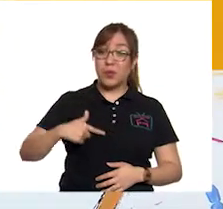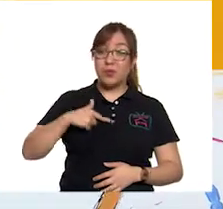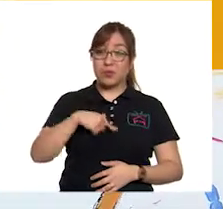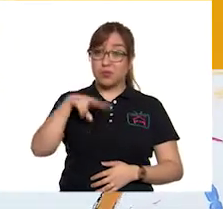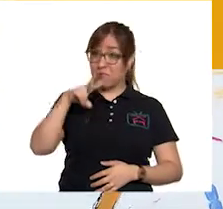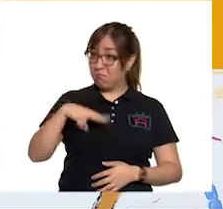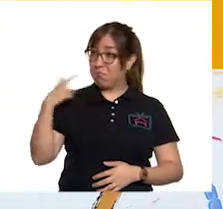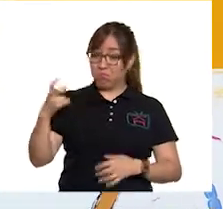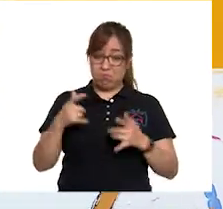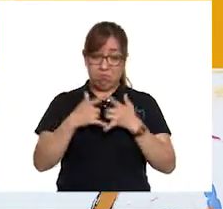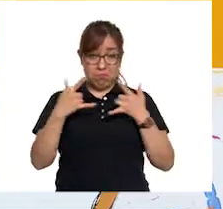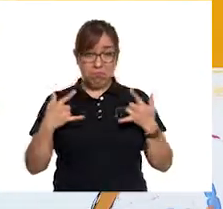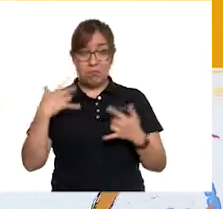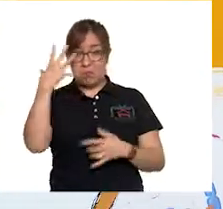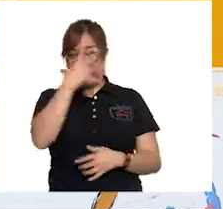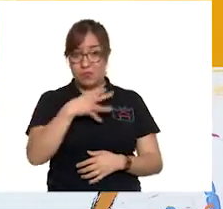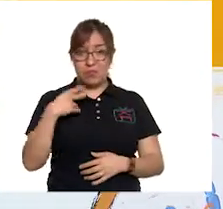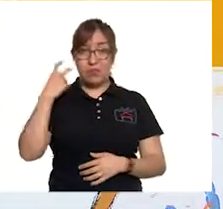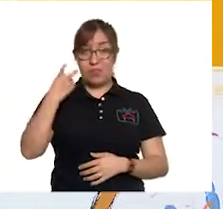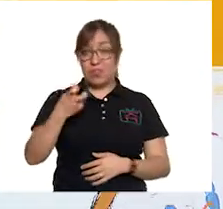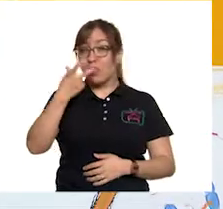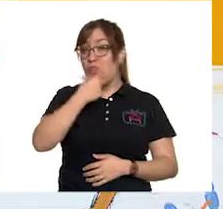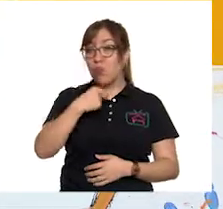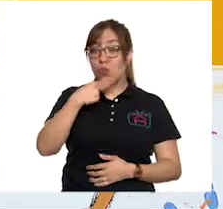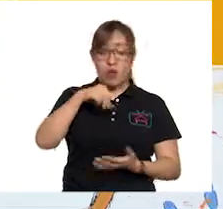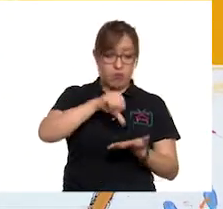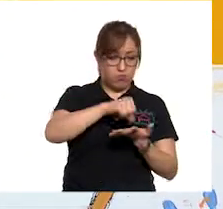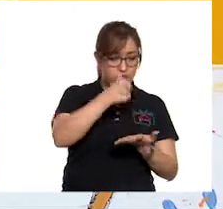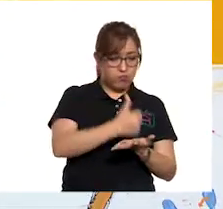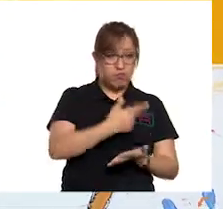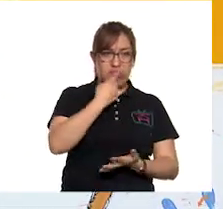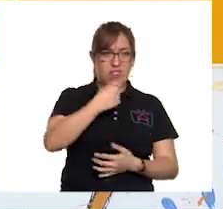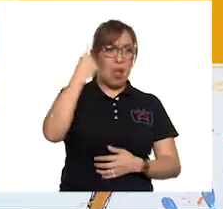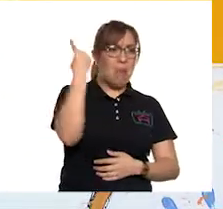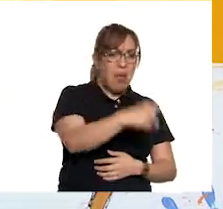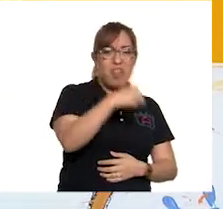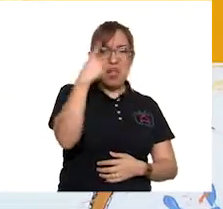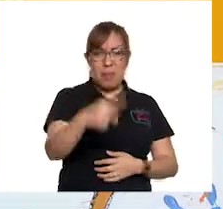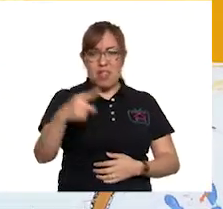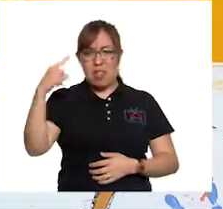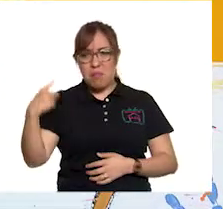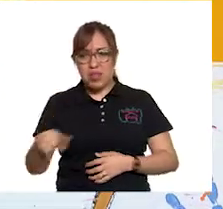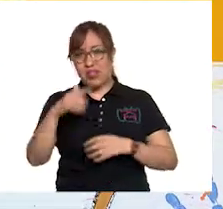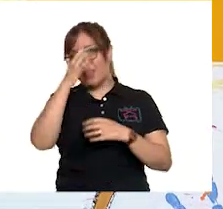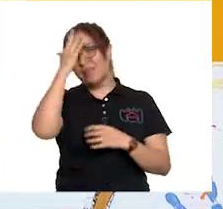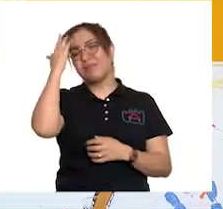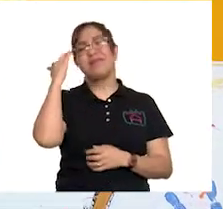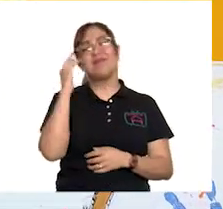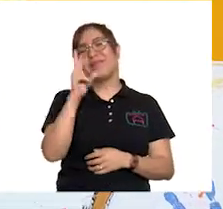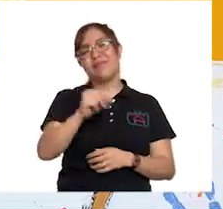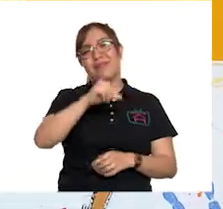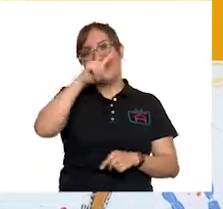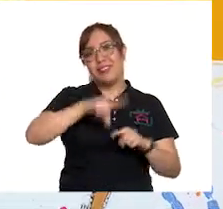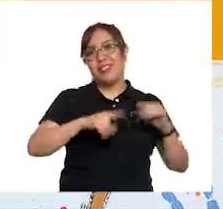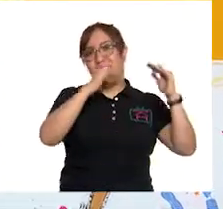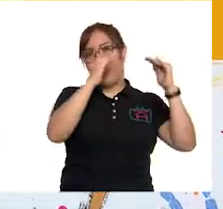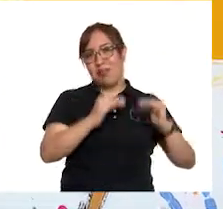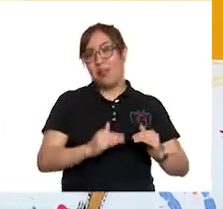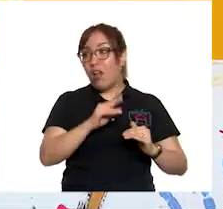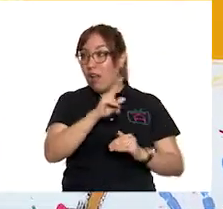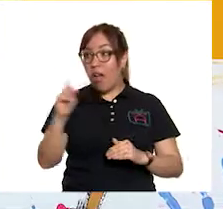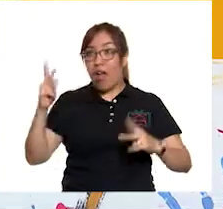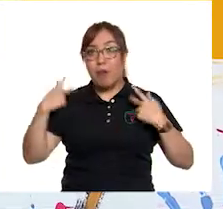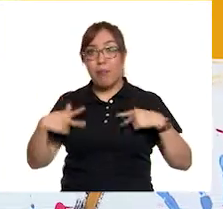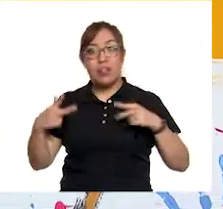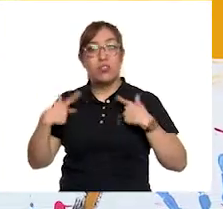historia. Marimandón aprendió a no ser tan mandón. Y al mismo tiempo todos los demás pues aprendieron a